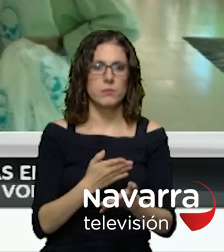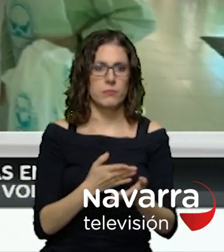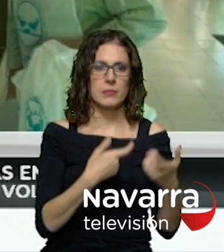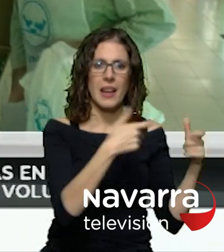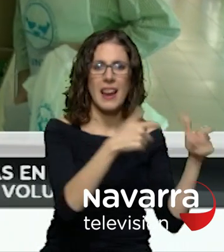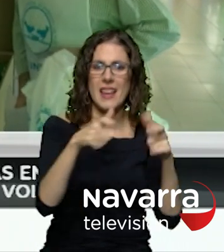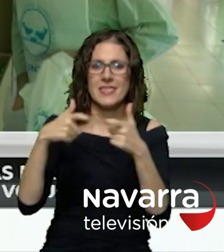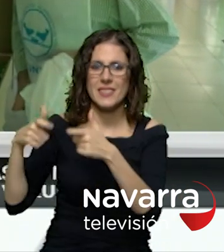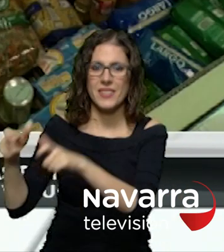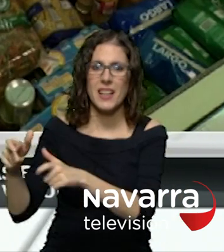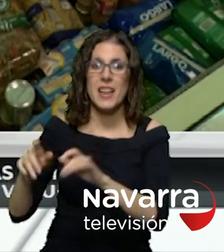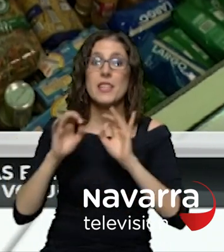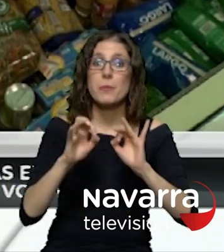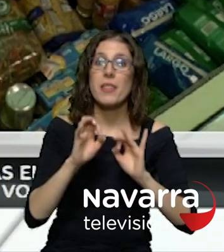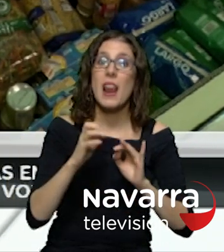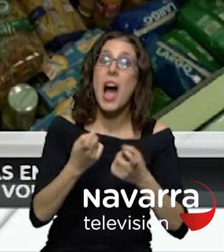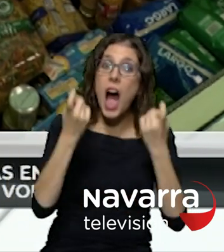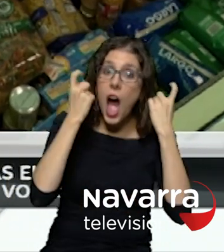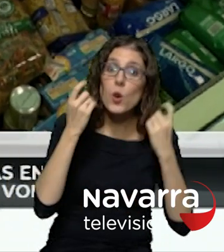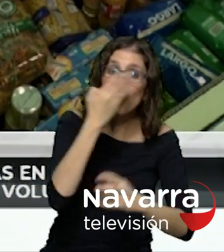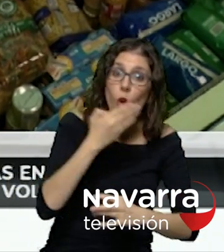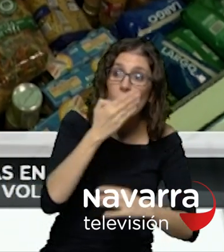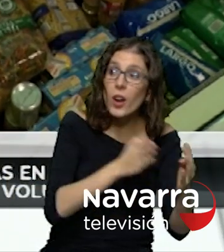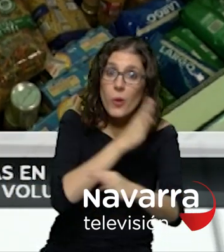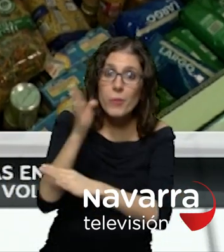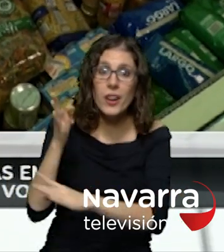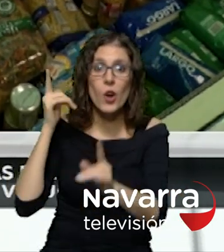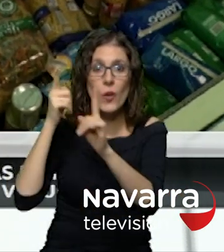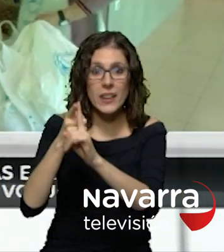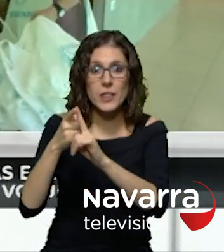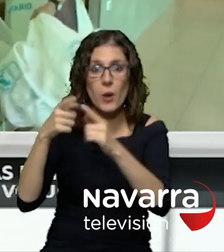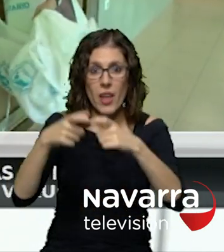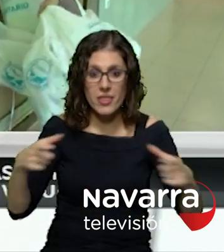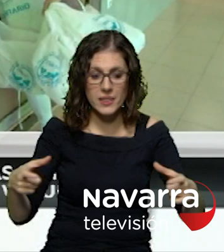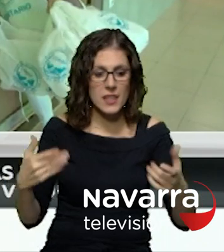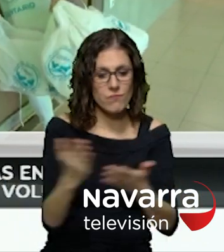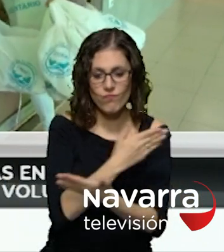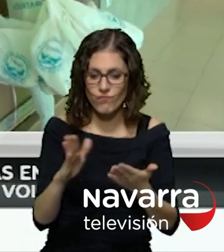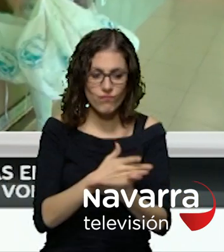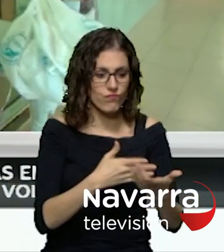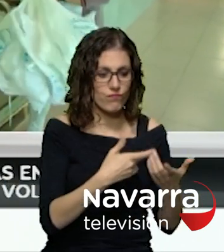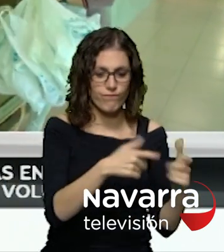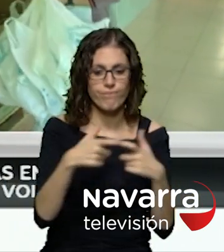hay una cosa importante alumnos de colegios que van a clasificar en las cintas de transportadoras y nos van colocando en los paleobos